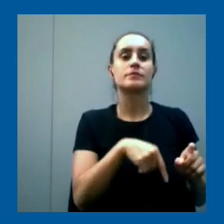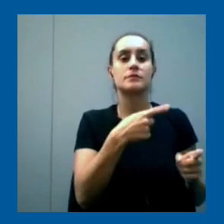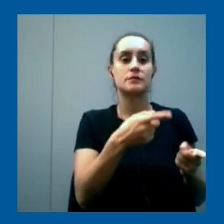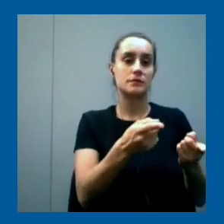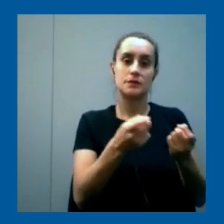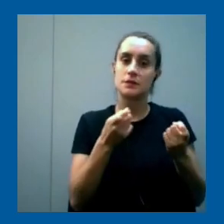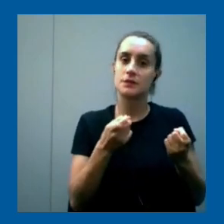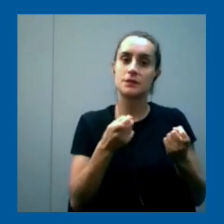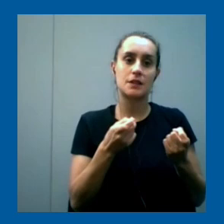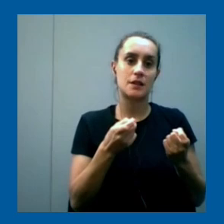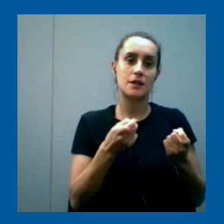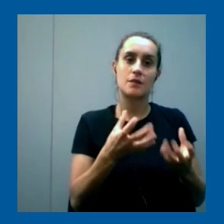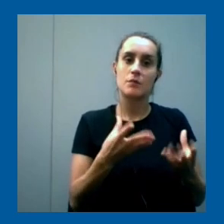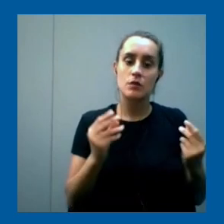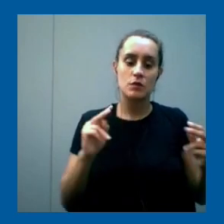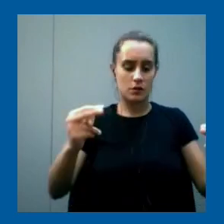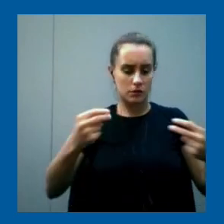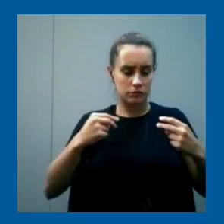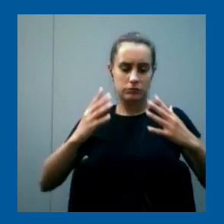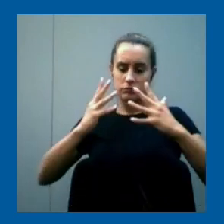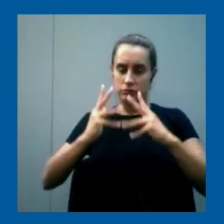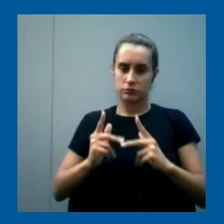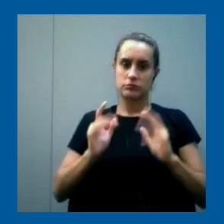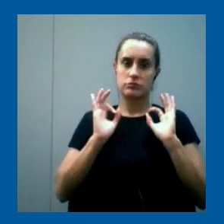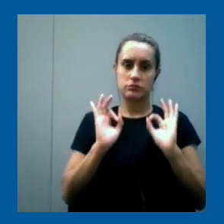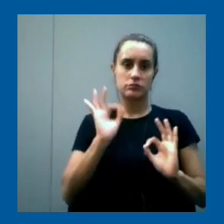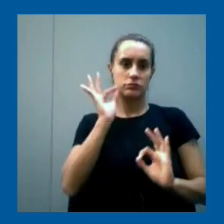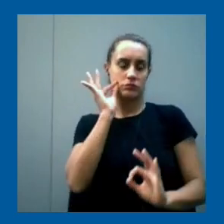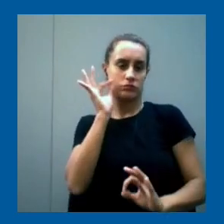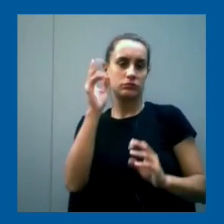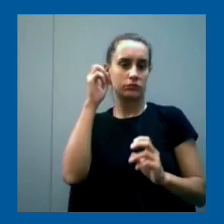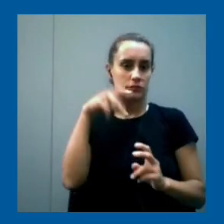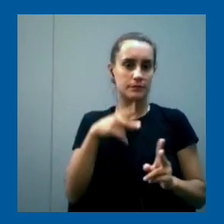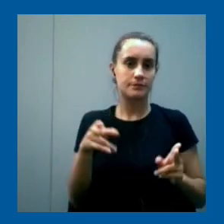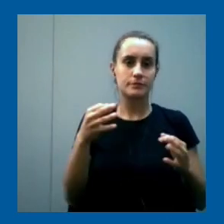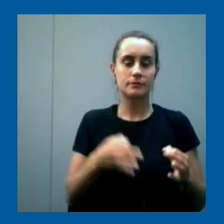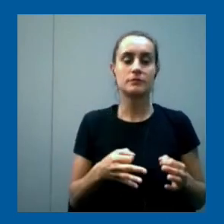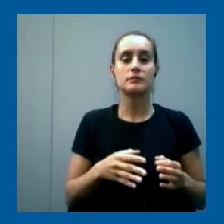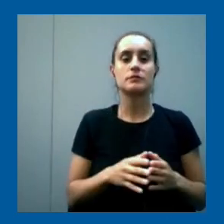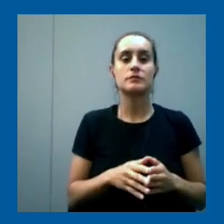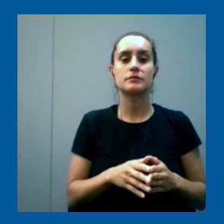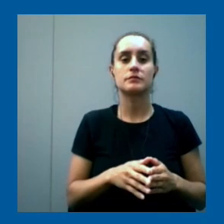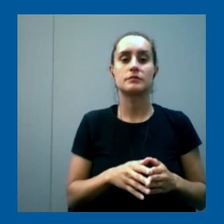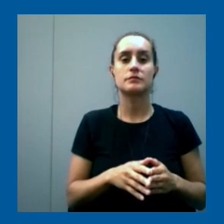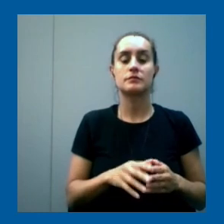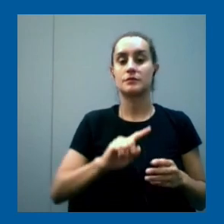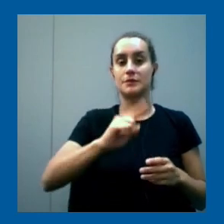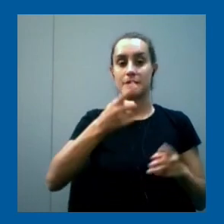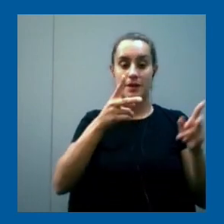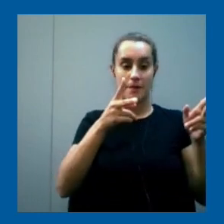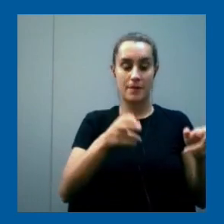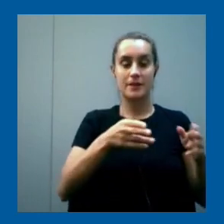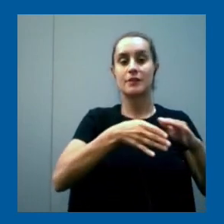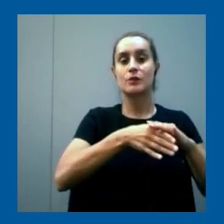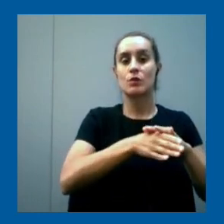mucha autogestión, de mucha organización. Y bueno, tenemos una primera parte donde hacemos un introductorio para